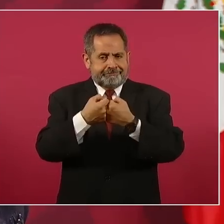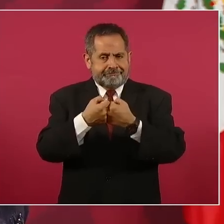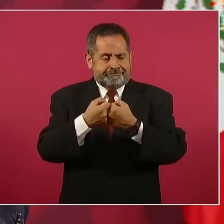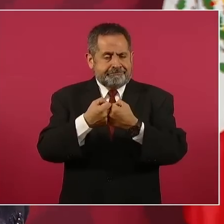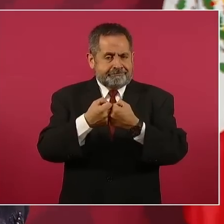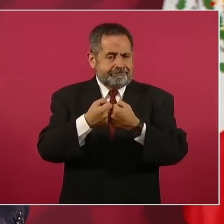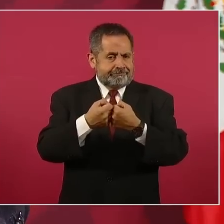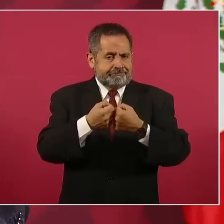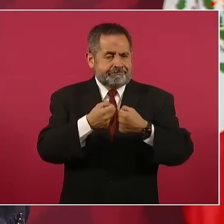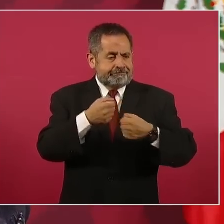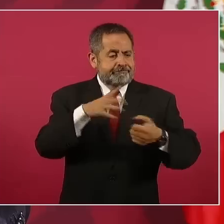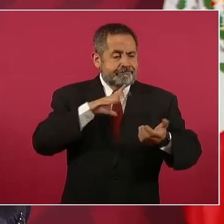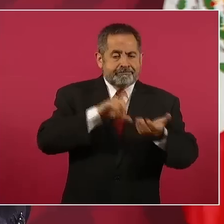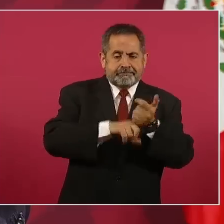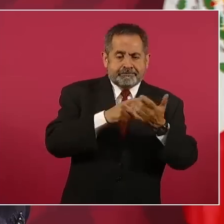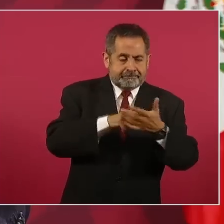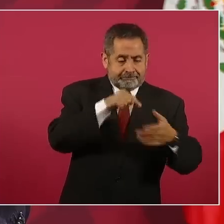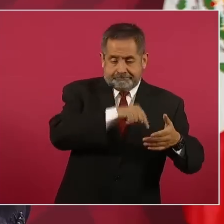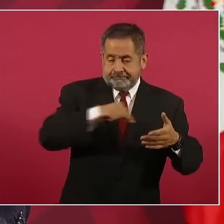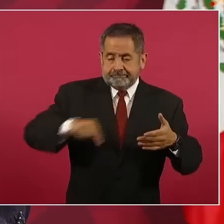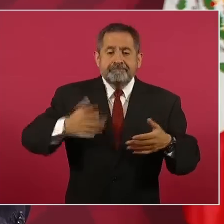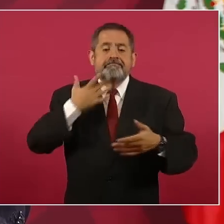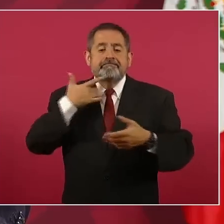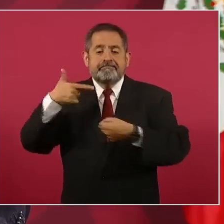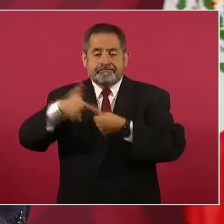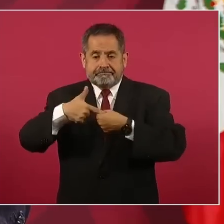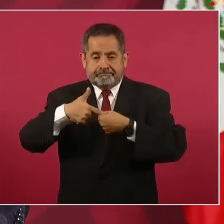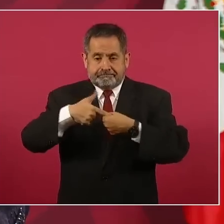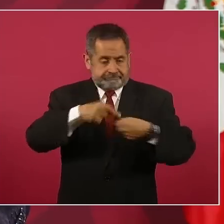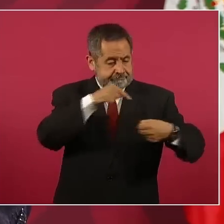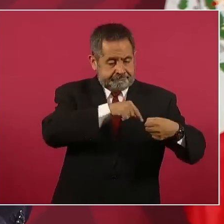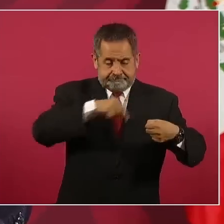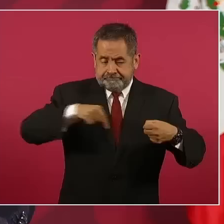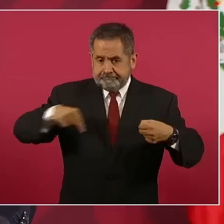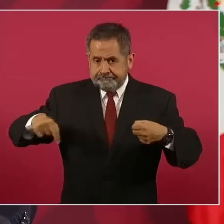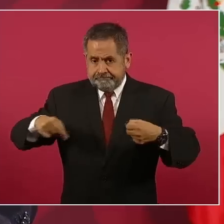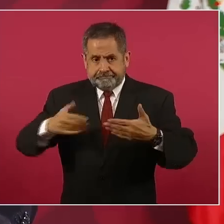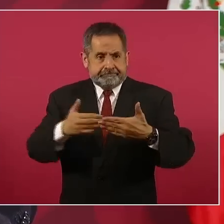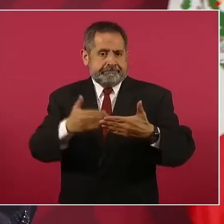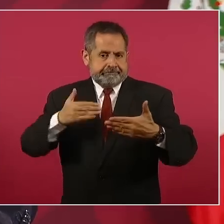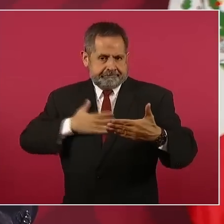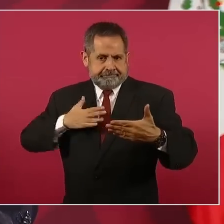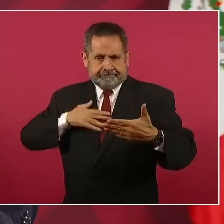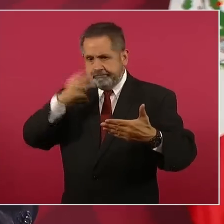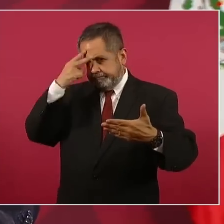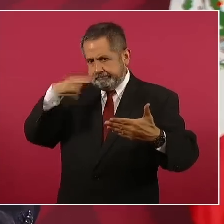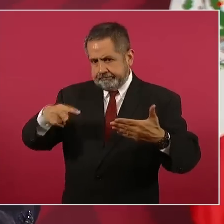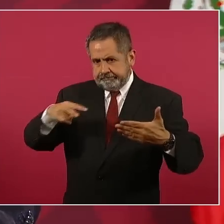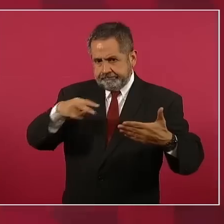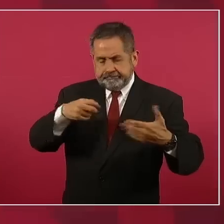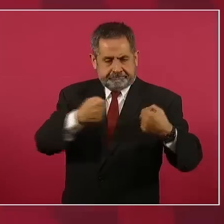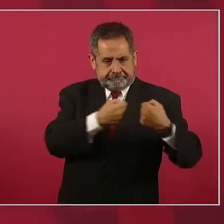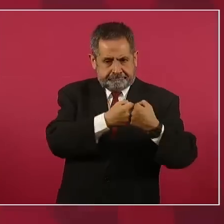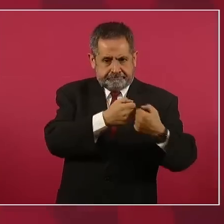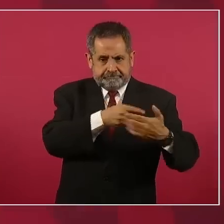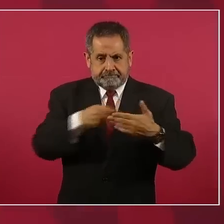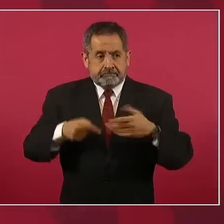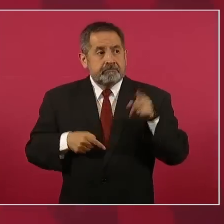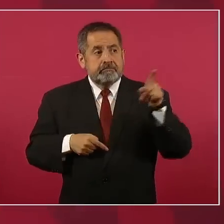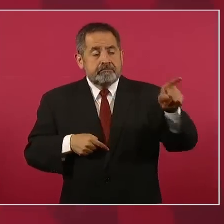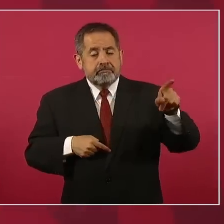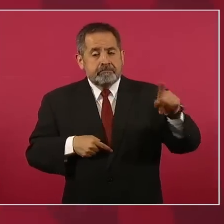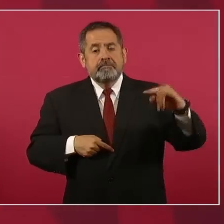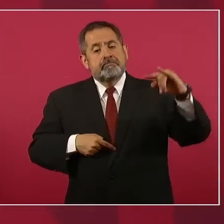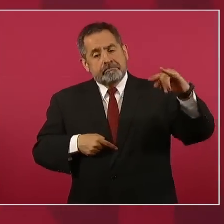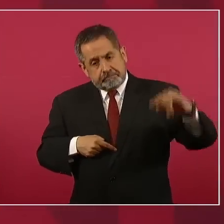de México, que están en la frontera, en las ciudades fronterizas de México, lo pueden hacer,